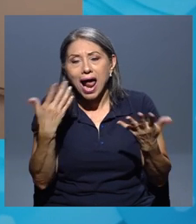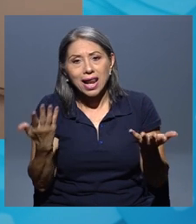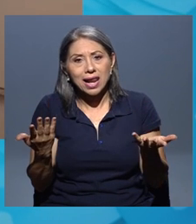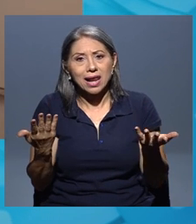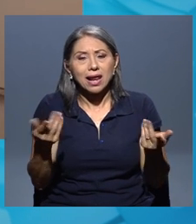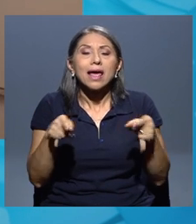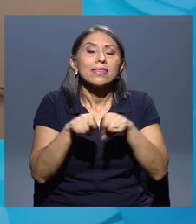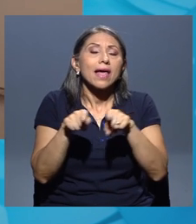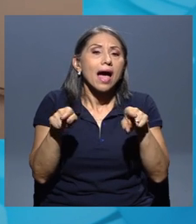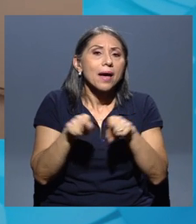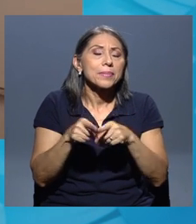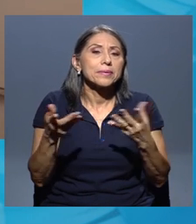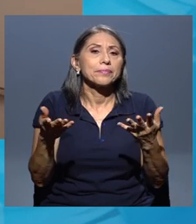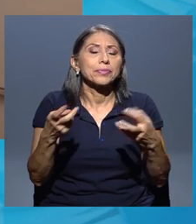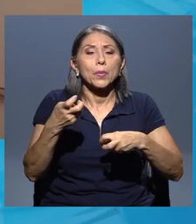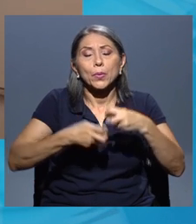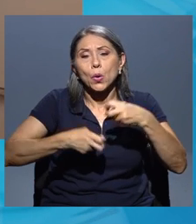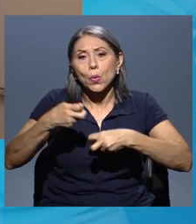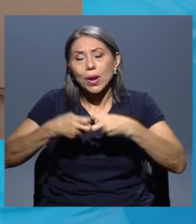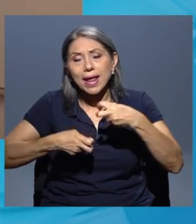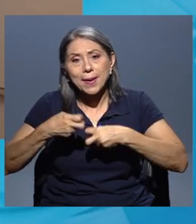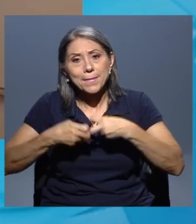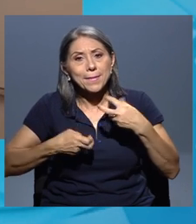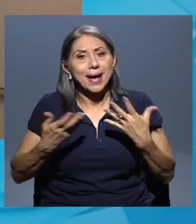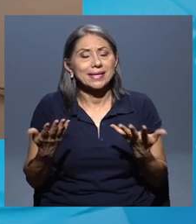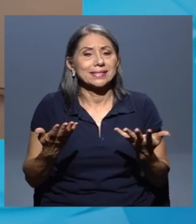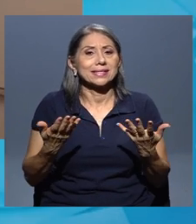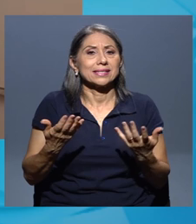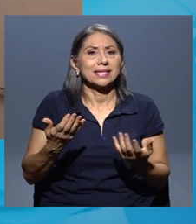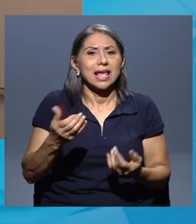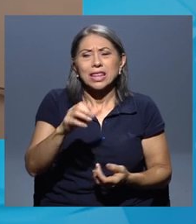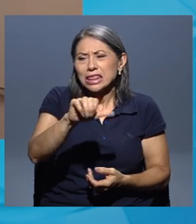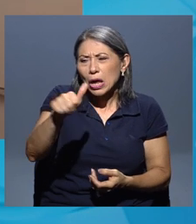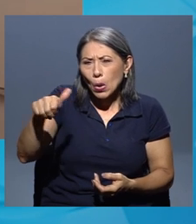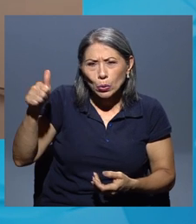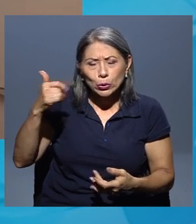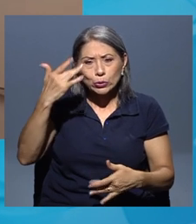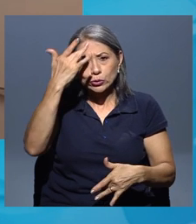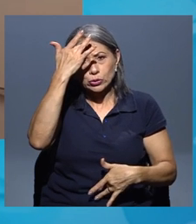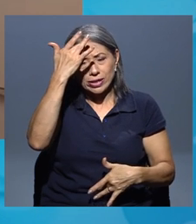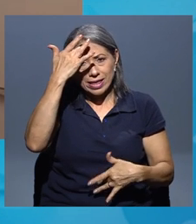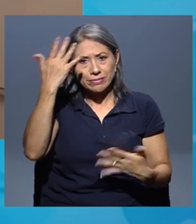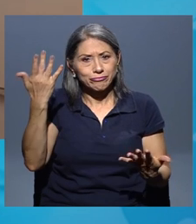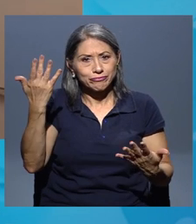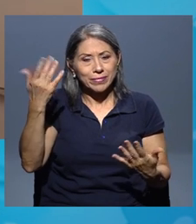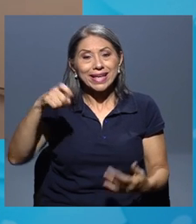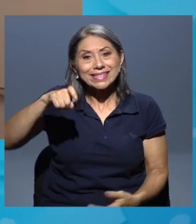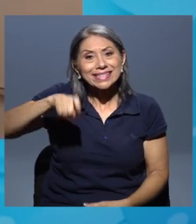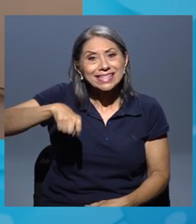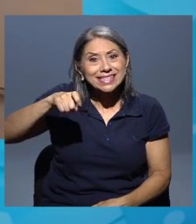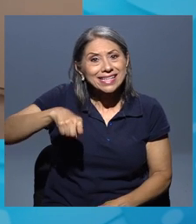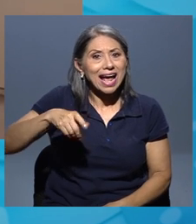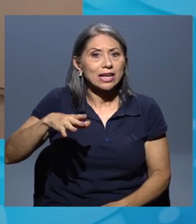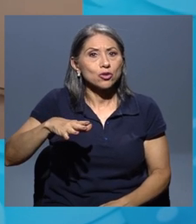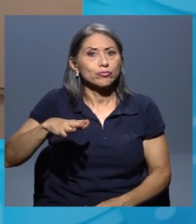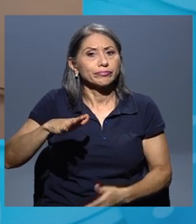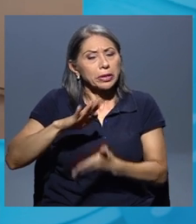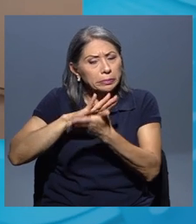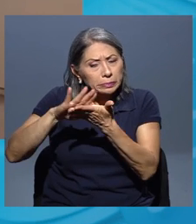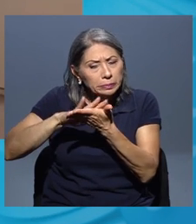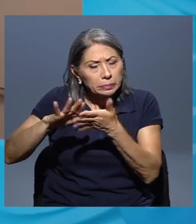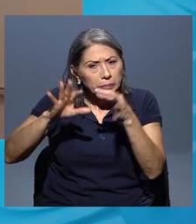También nos hemos encontrado problemas de otros tipos de patologías que es necesario eliminar